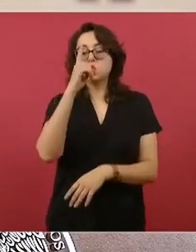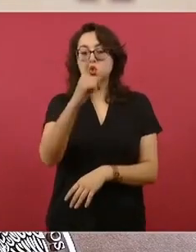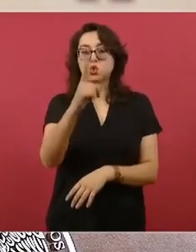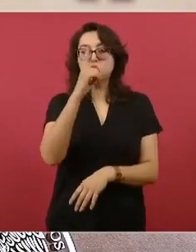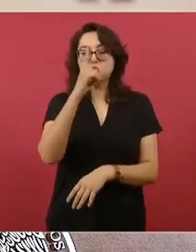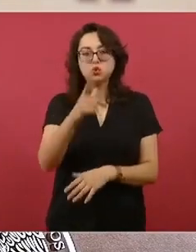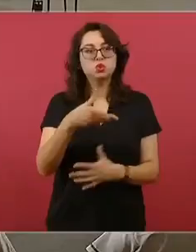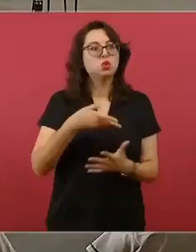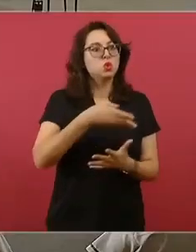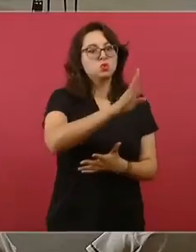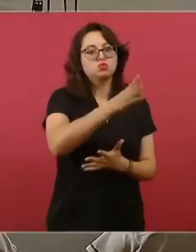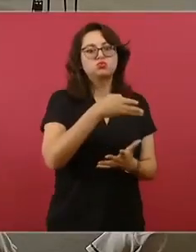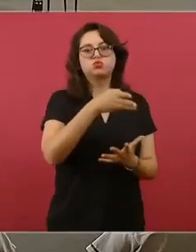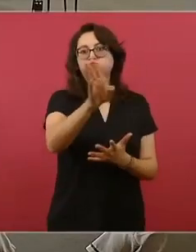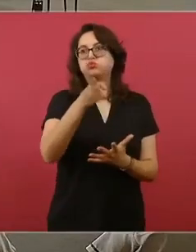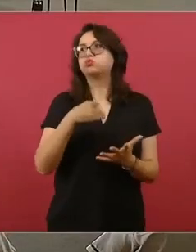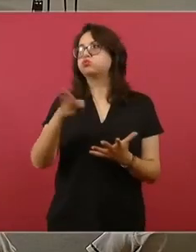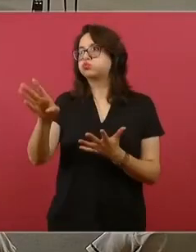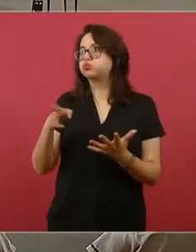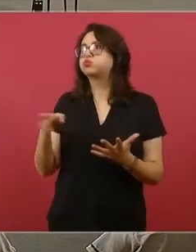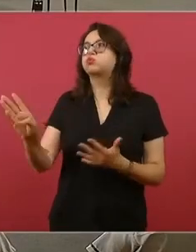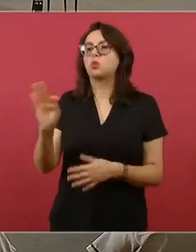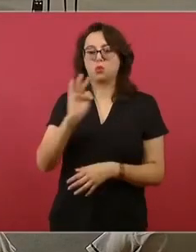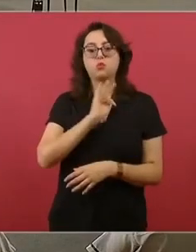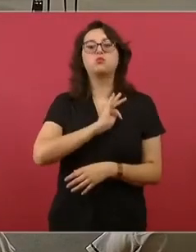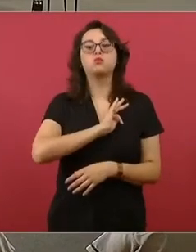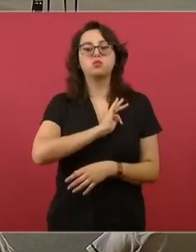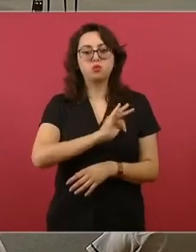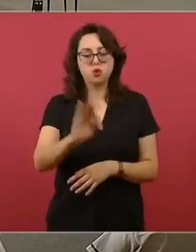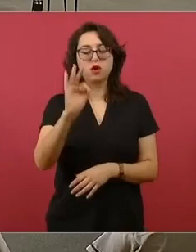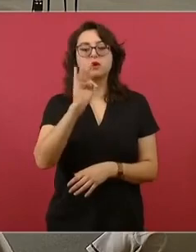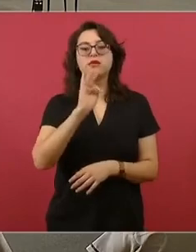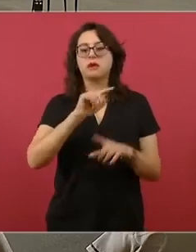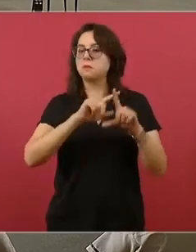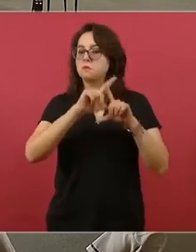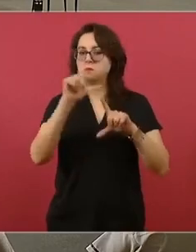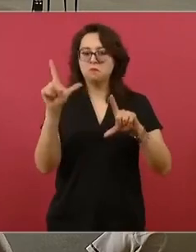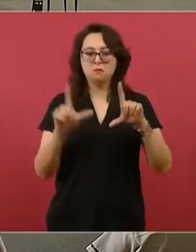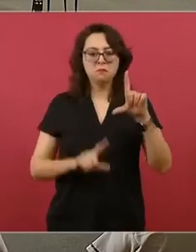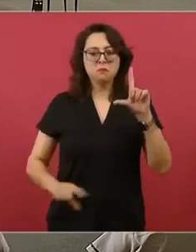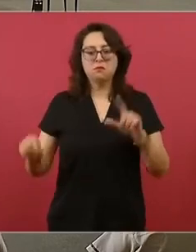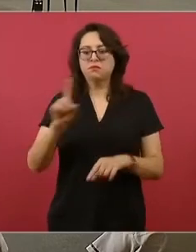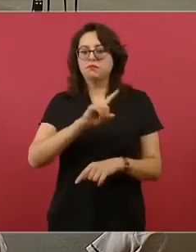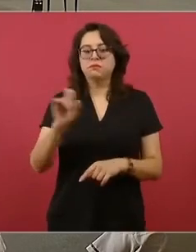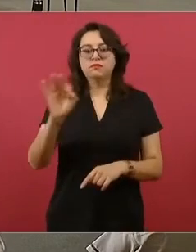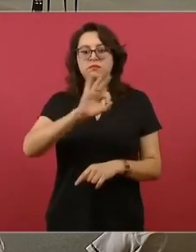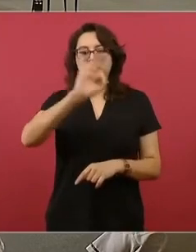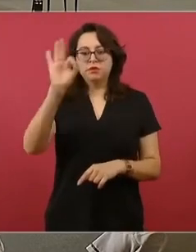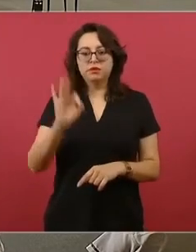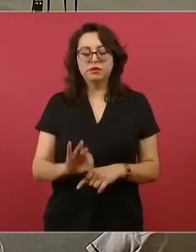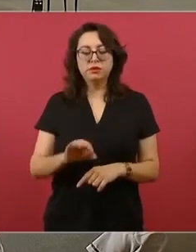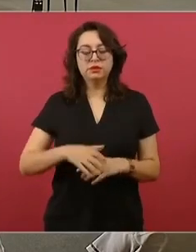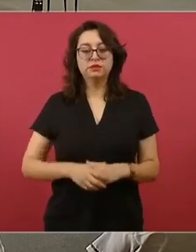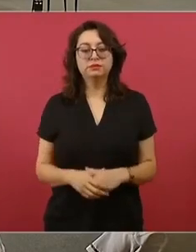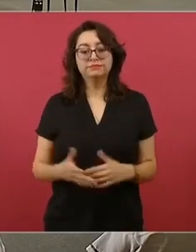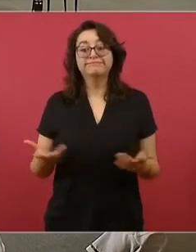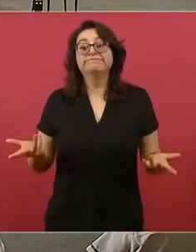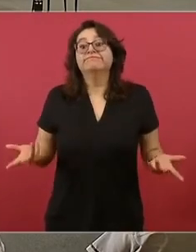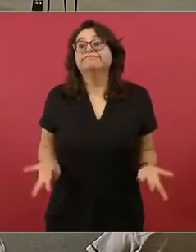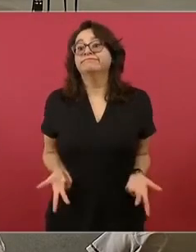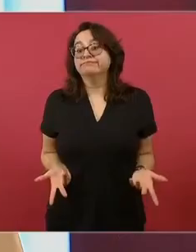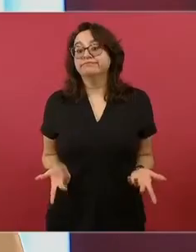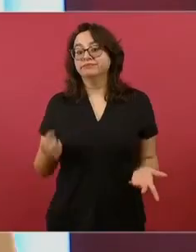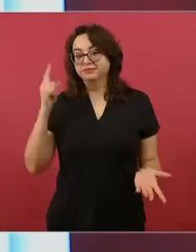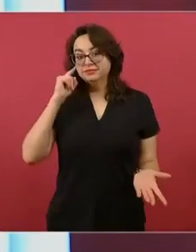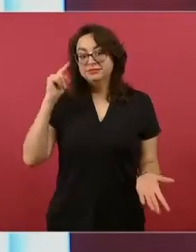para garantizar la demanda de energía eléctrica en toda la República Mexicana. ¿Pero qué creen? Esto pasó